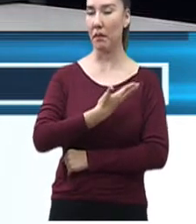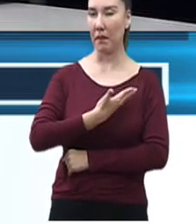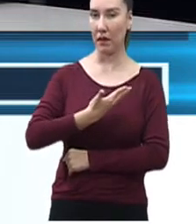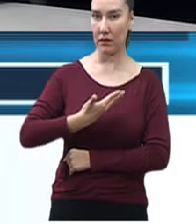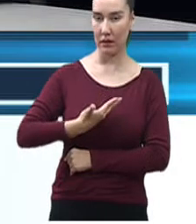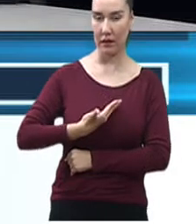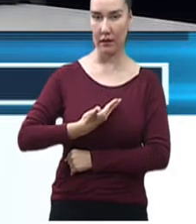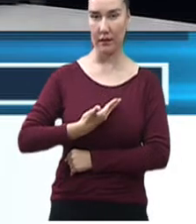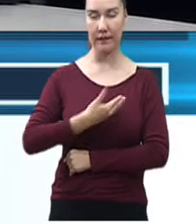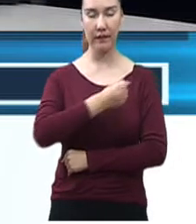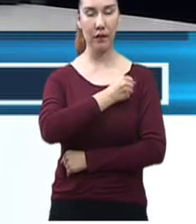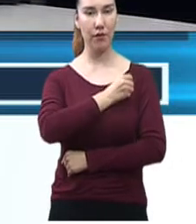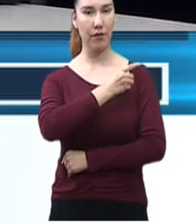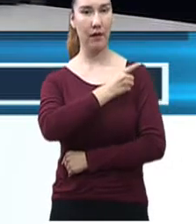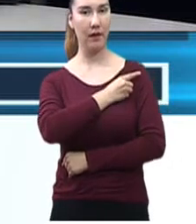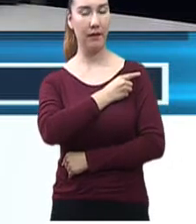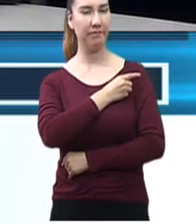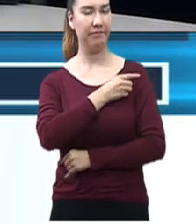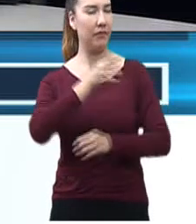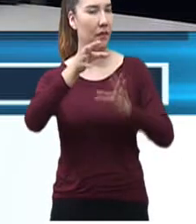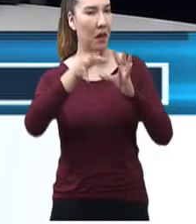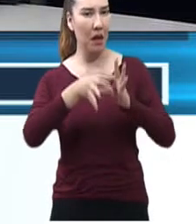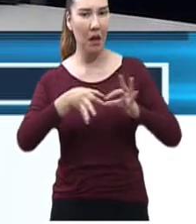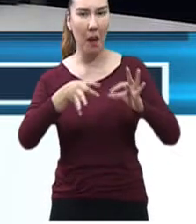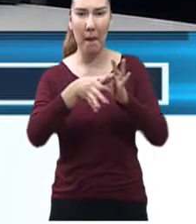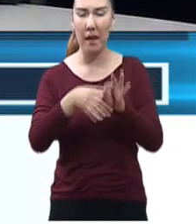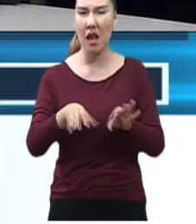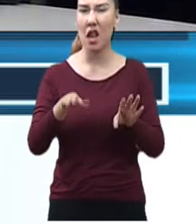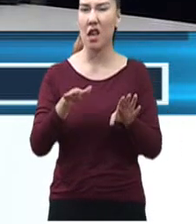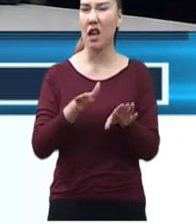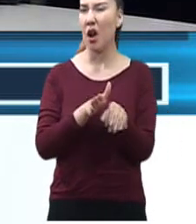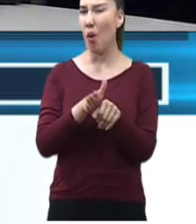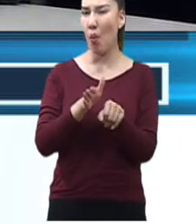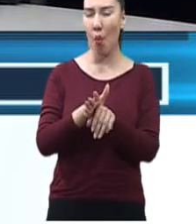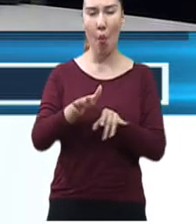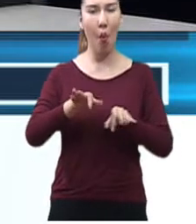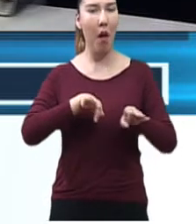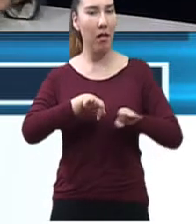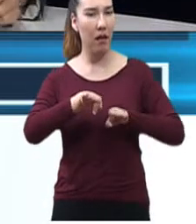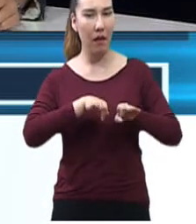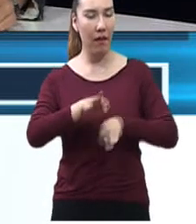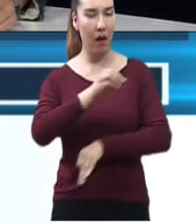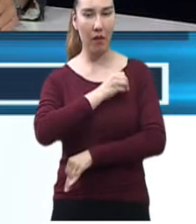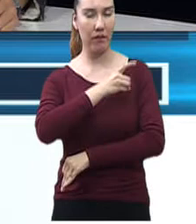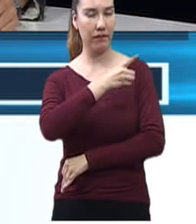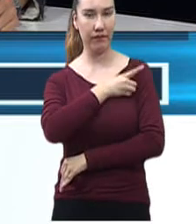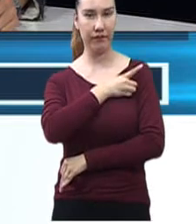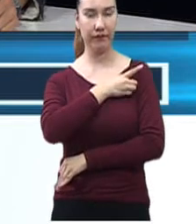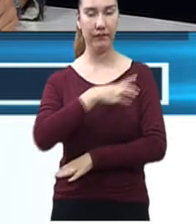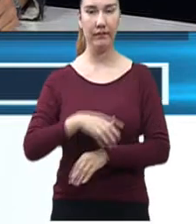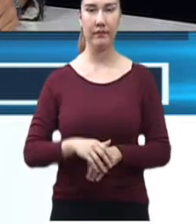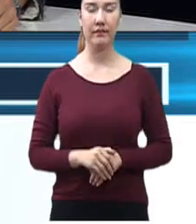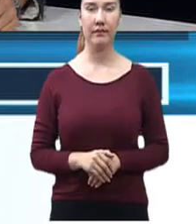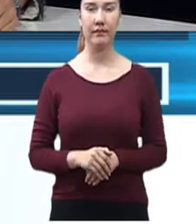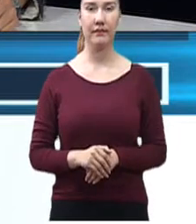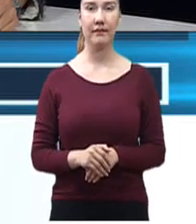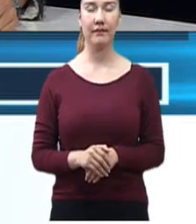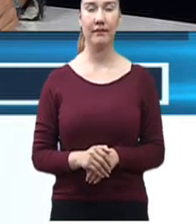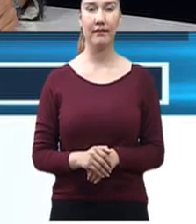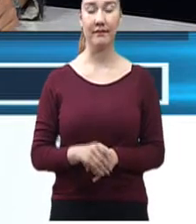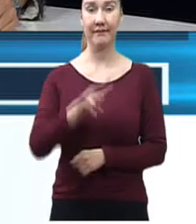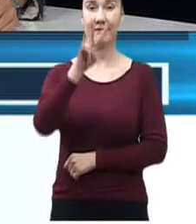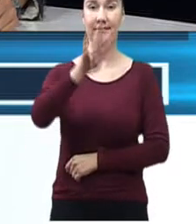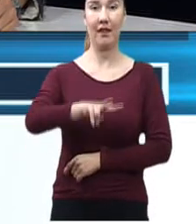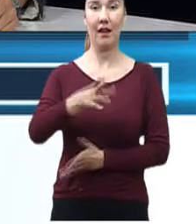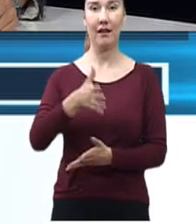Platícanos, presidenta, ¿qué está haciendo allá el DIF Municipal de Soledad de Graceno Sánchez? Bueno, pues la verdad es